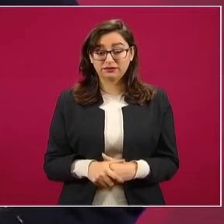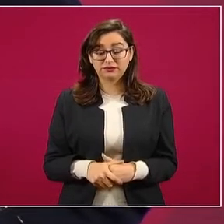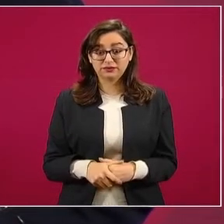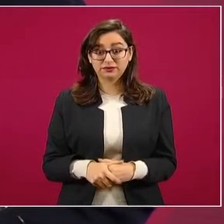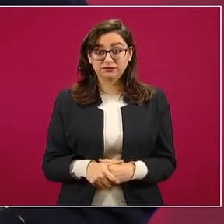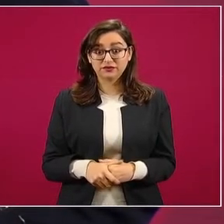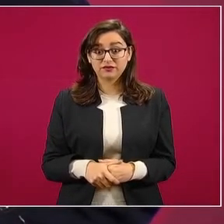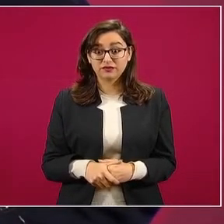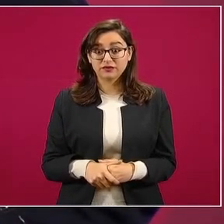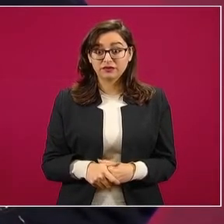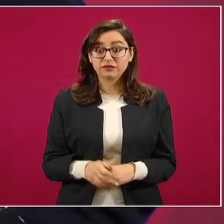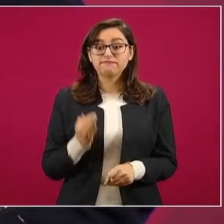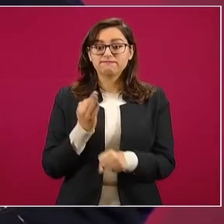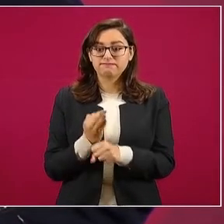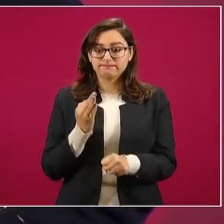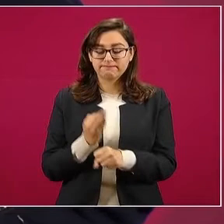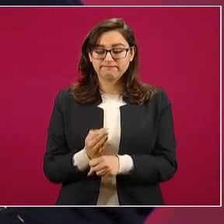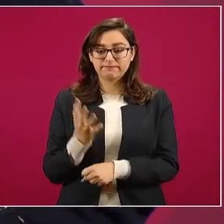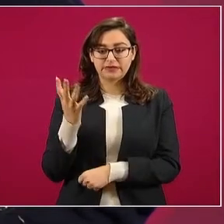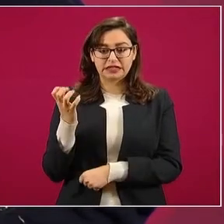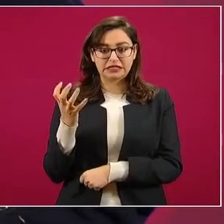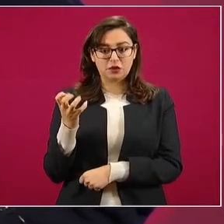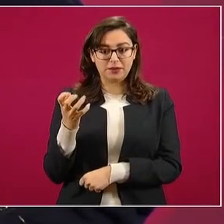o estamos cinco pesos abajo.